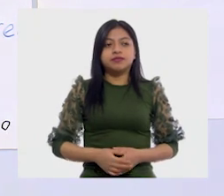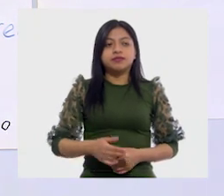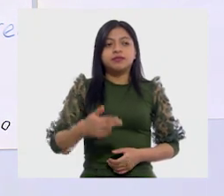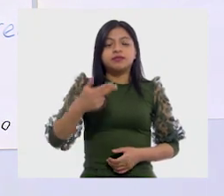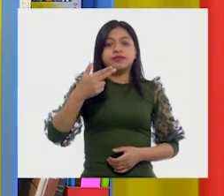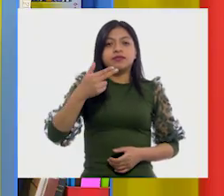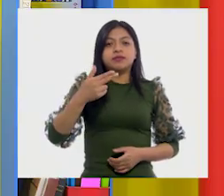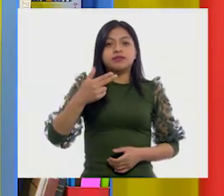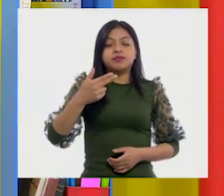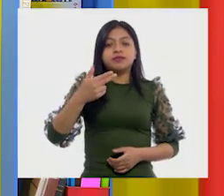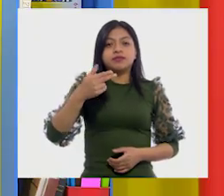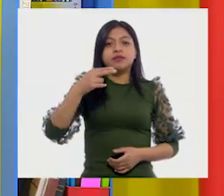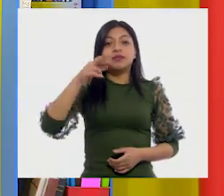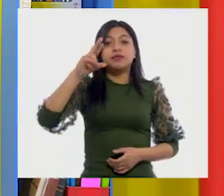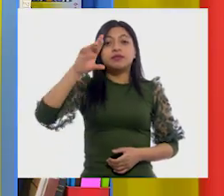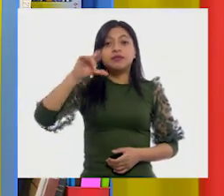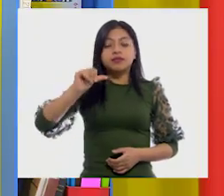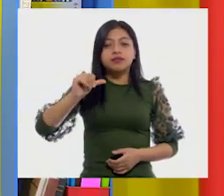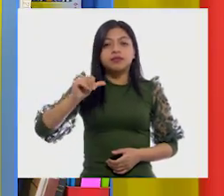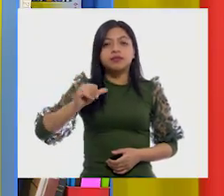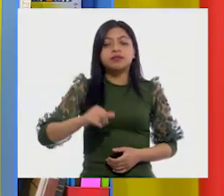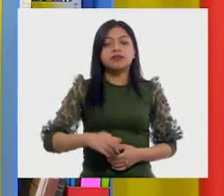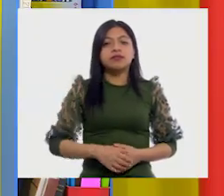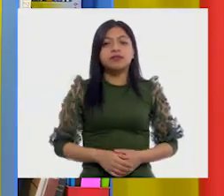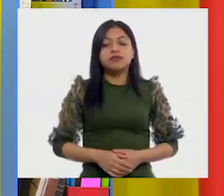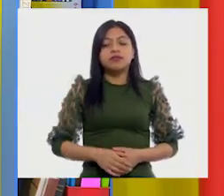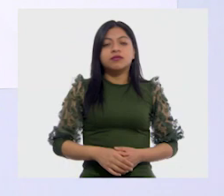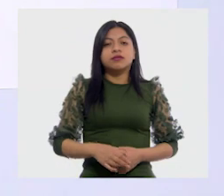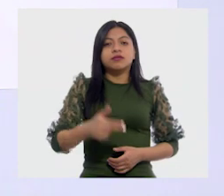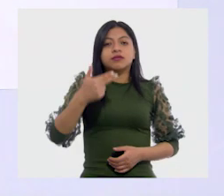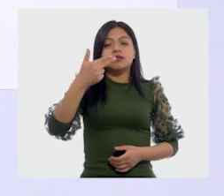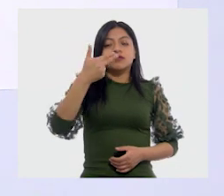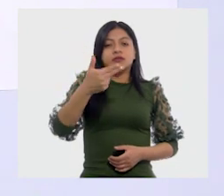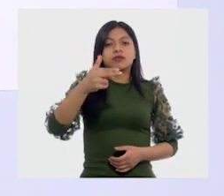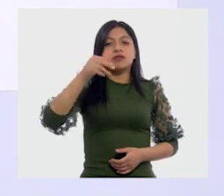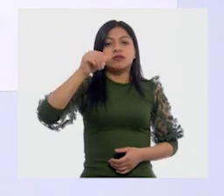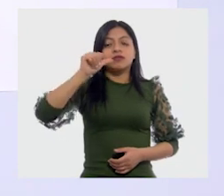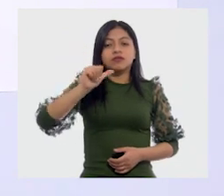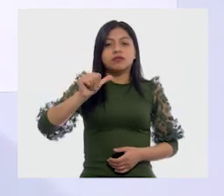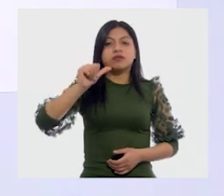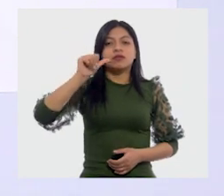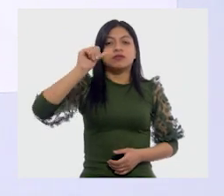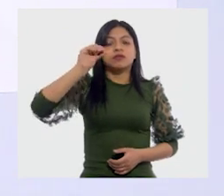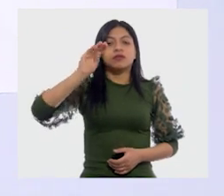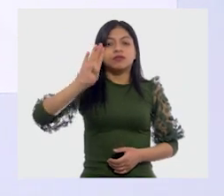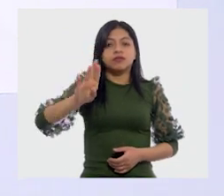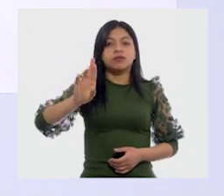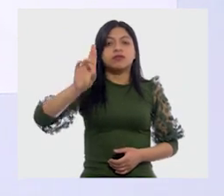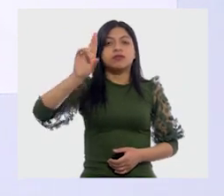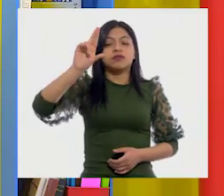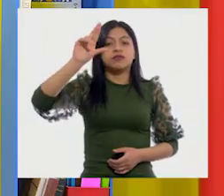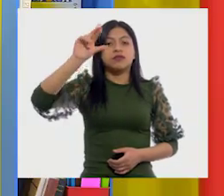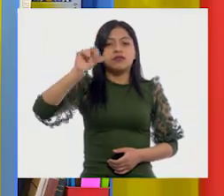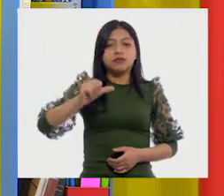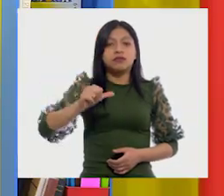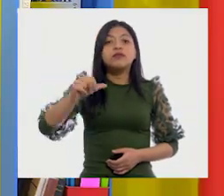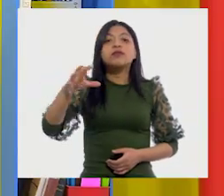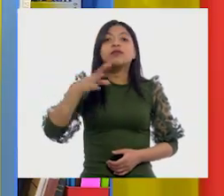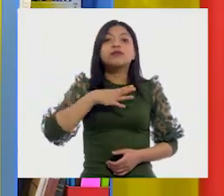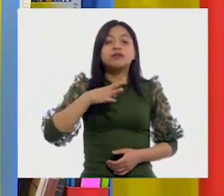diga... Habrá. Una R. R. Y luego... Otra A. Ah. Y con una tilde.